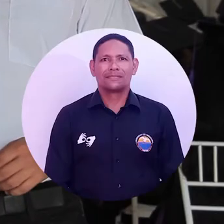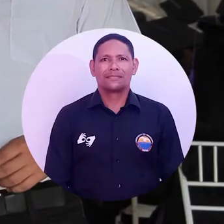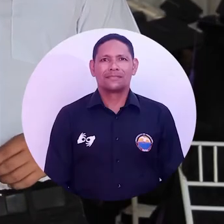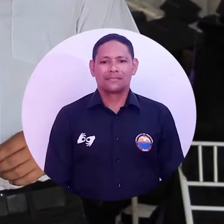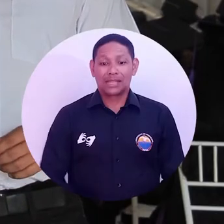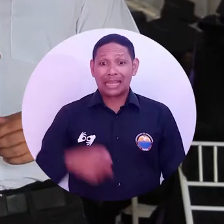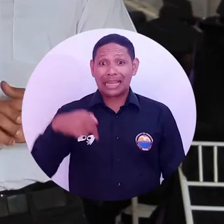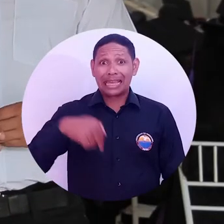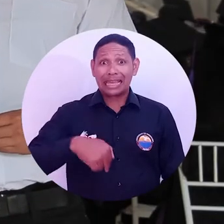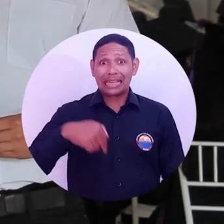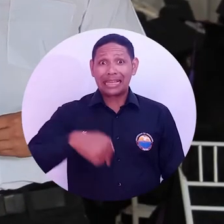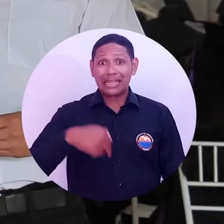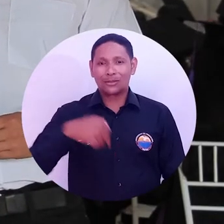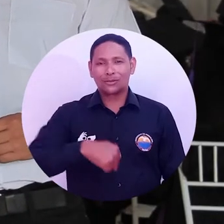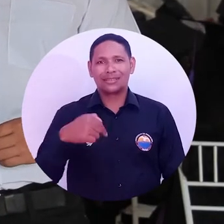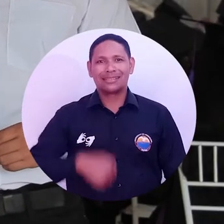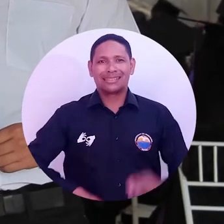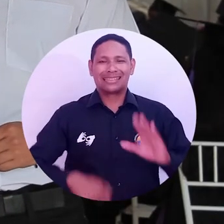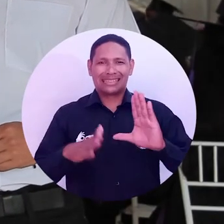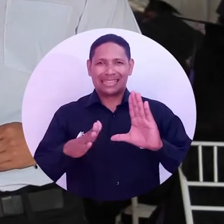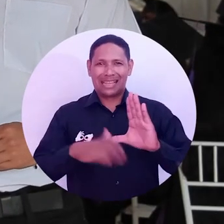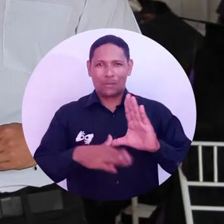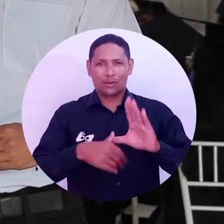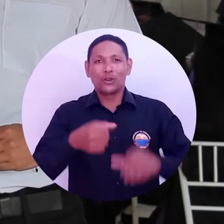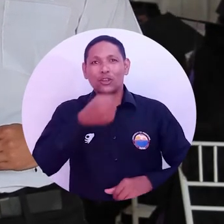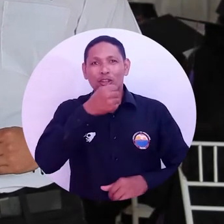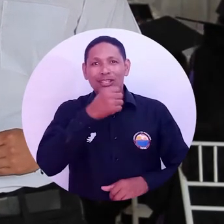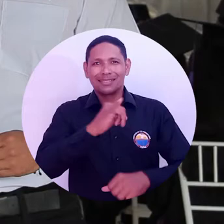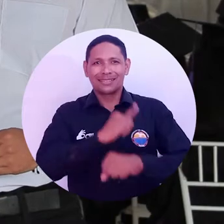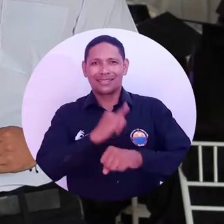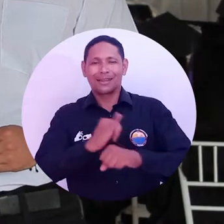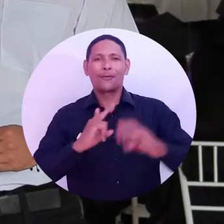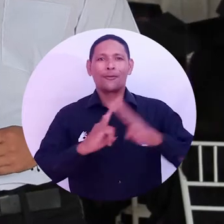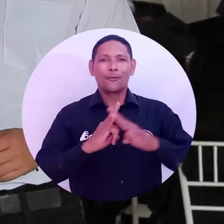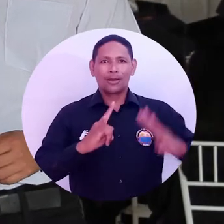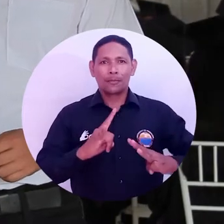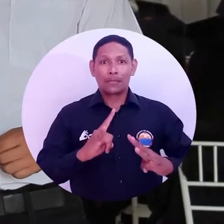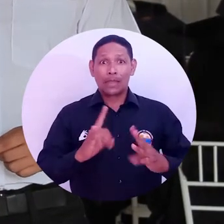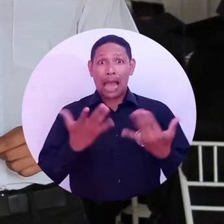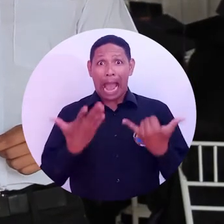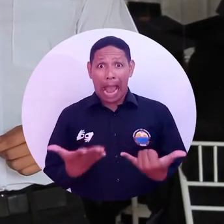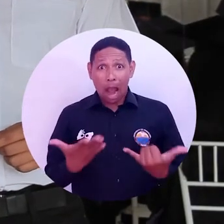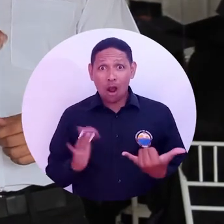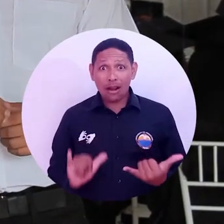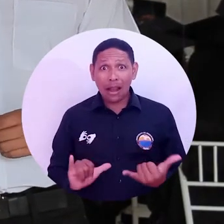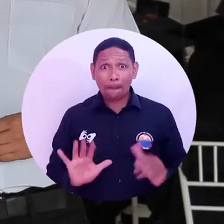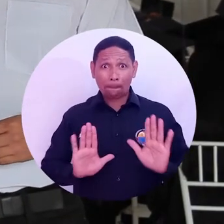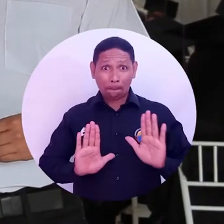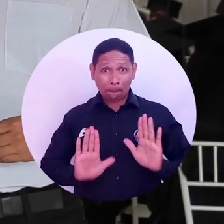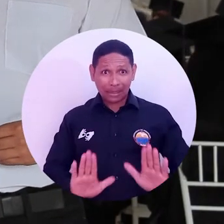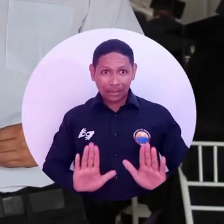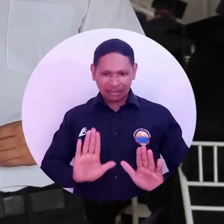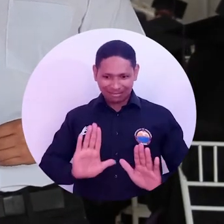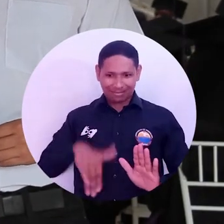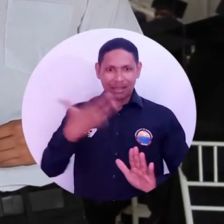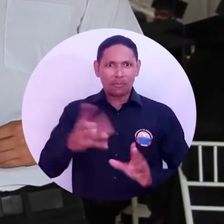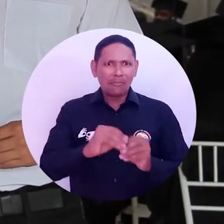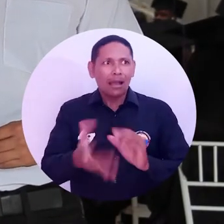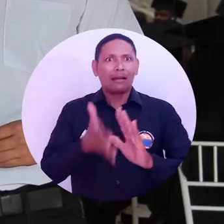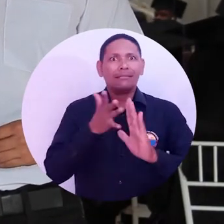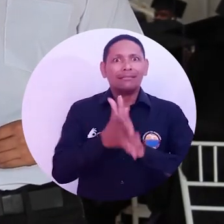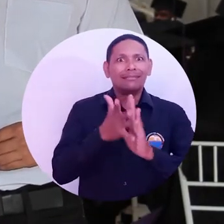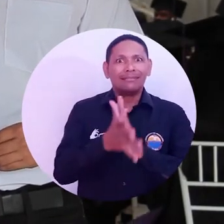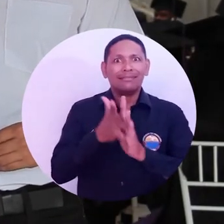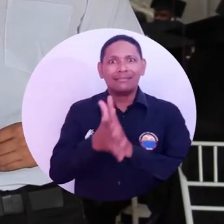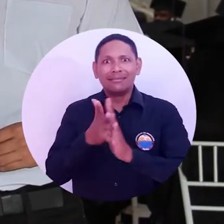Esto es el Campus TV, programa institucional de la Universidad del Magdalena. Vamos a una pausa y en instantes... Conoceremos